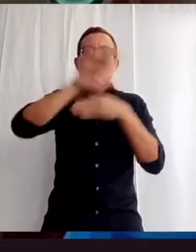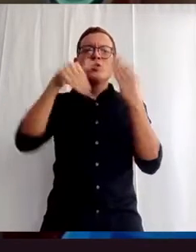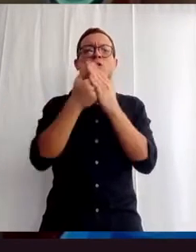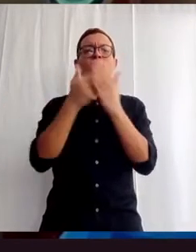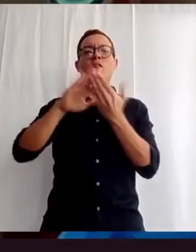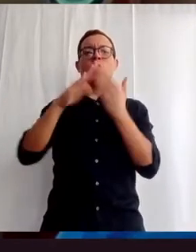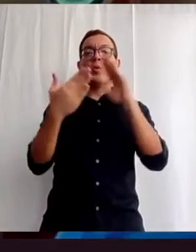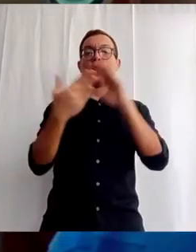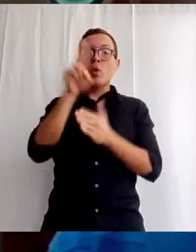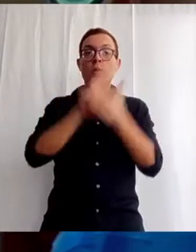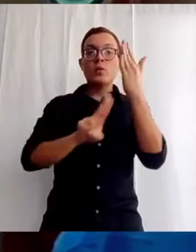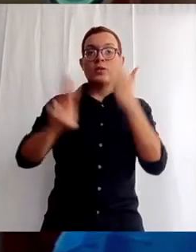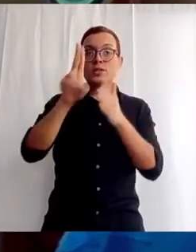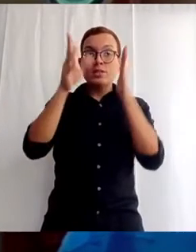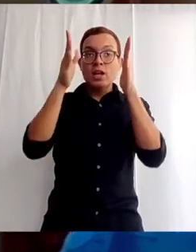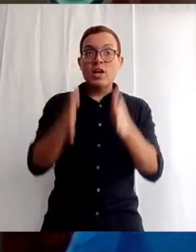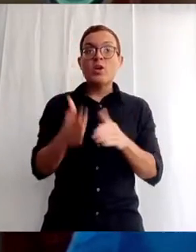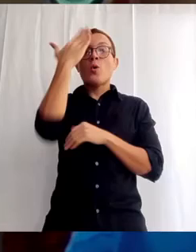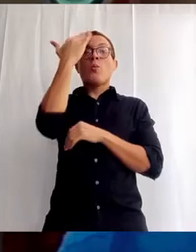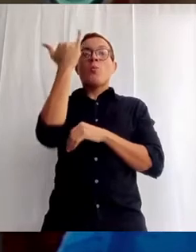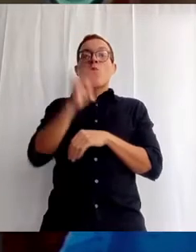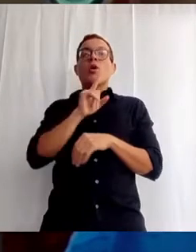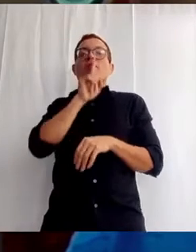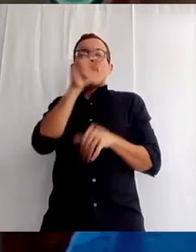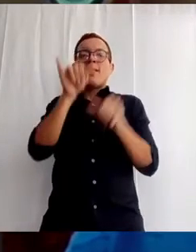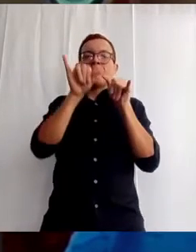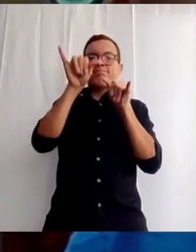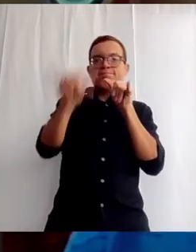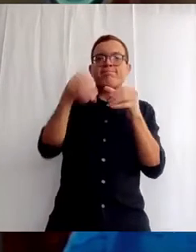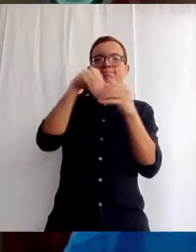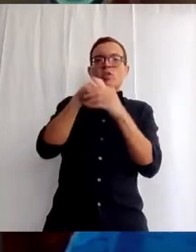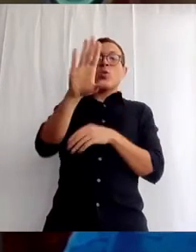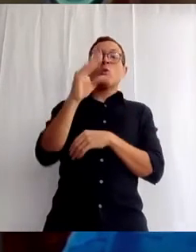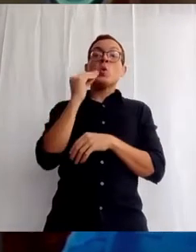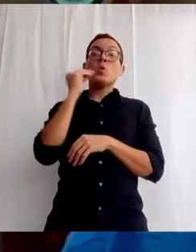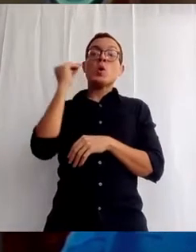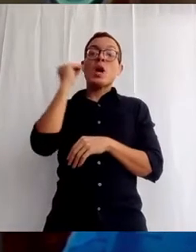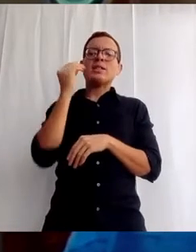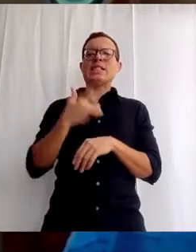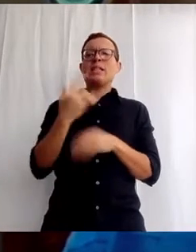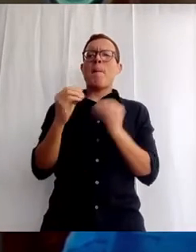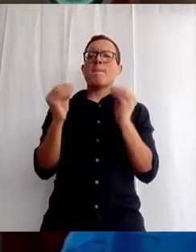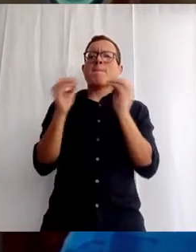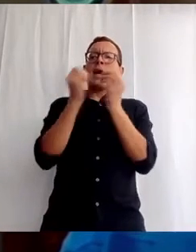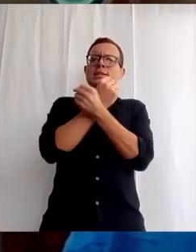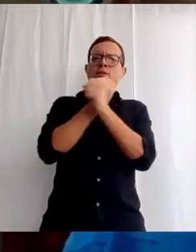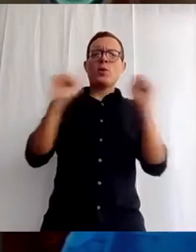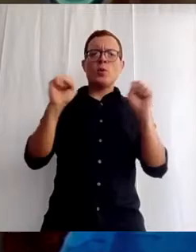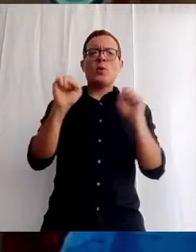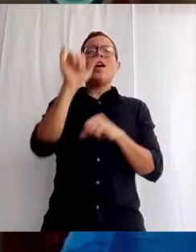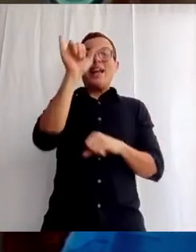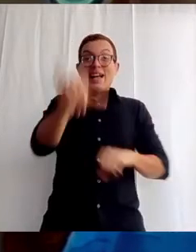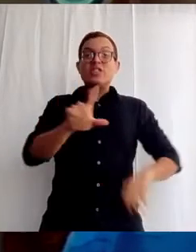porque se siguen manteniendo en sus hogares. Eso es lo que corresponde hacer